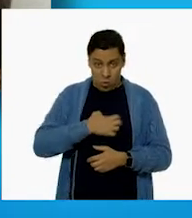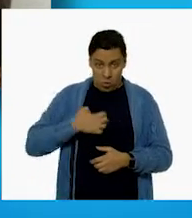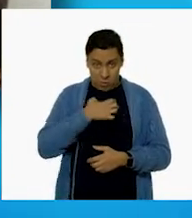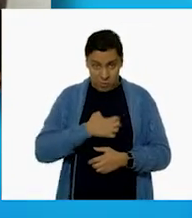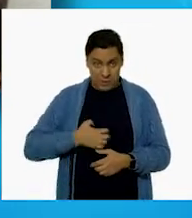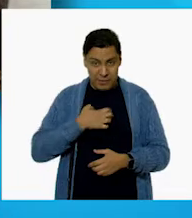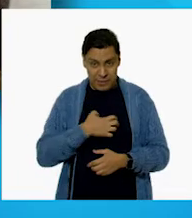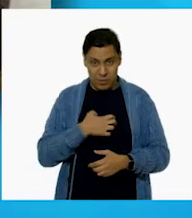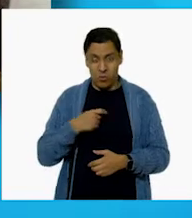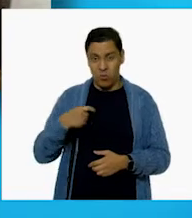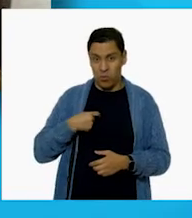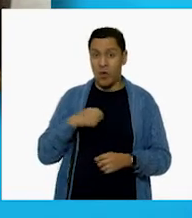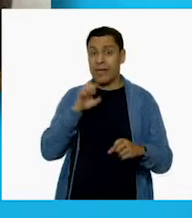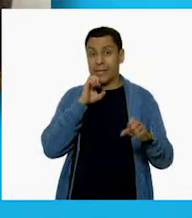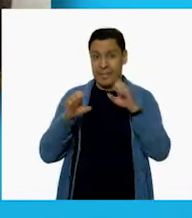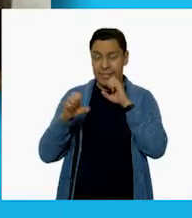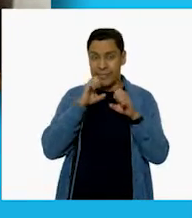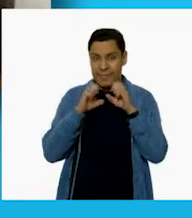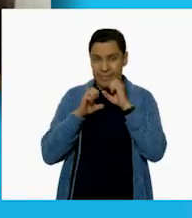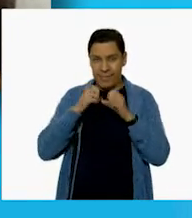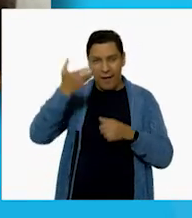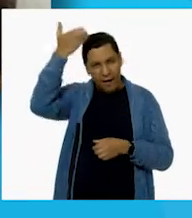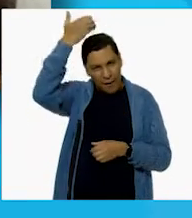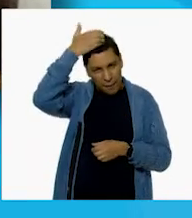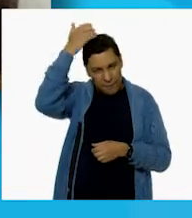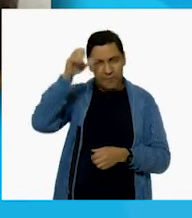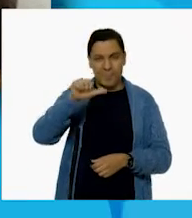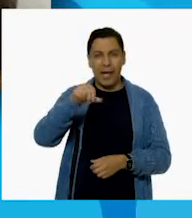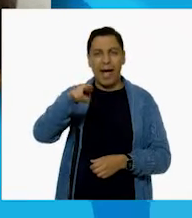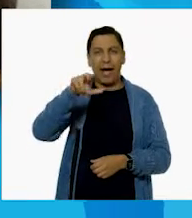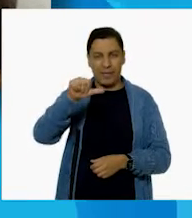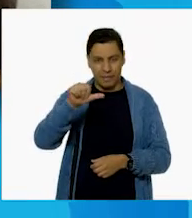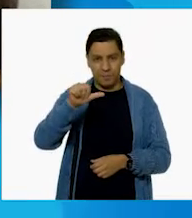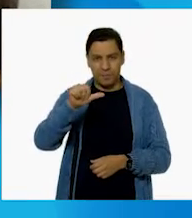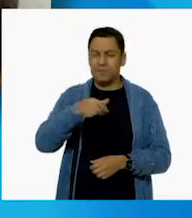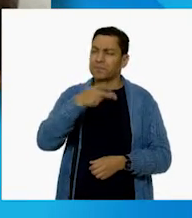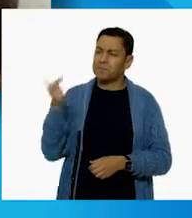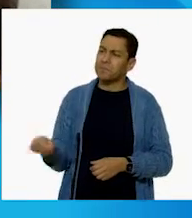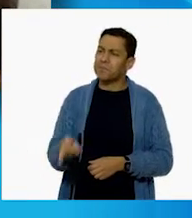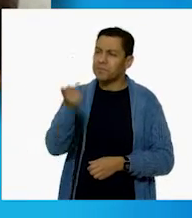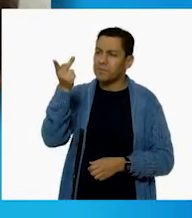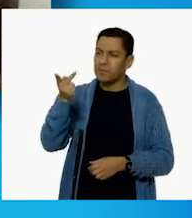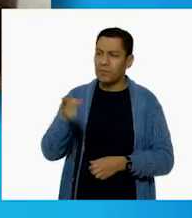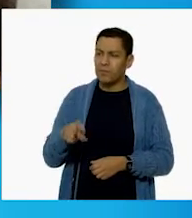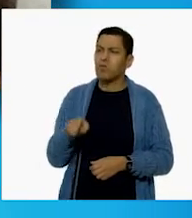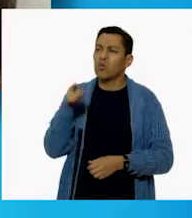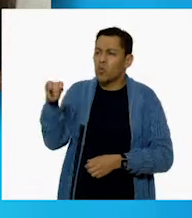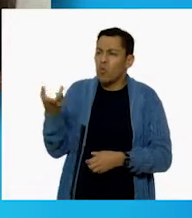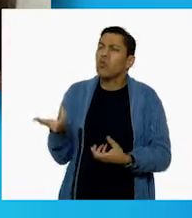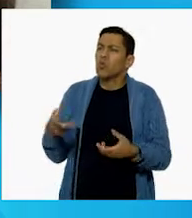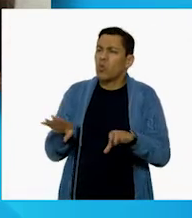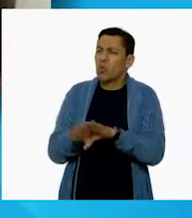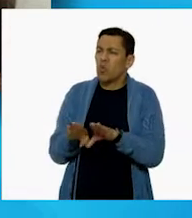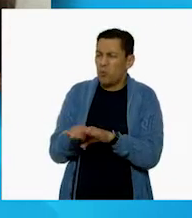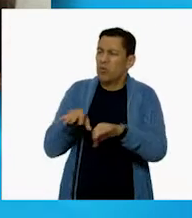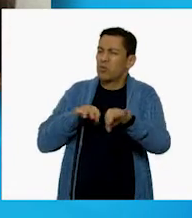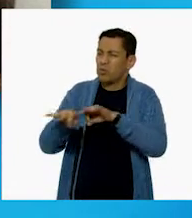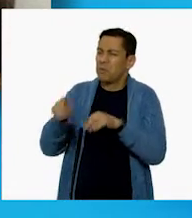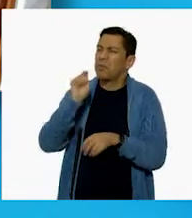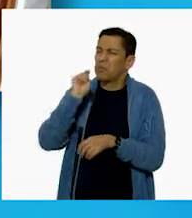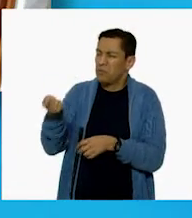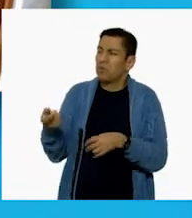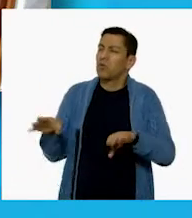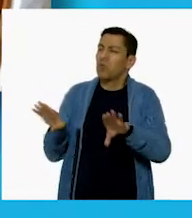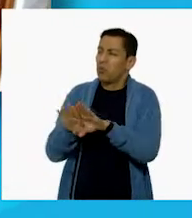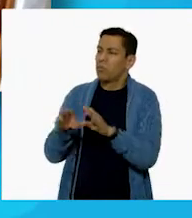Ana Luisa Pérez. Oye, Ana Luisa, cuéntanos, ¿cuál es tu profesión y a qué te dedicas?